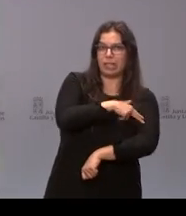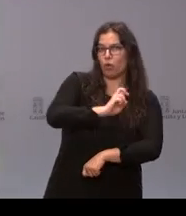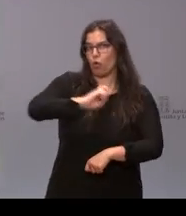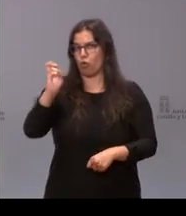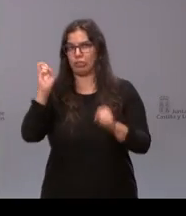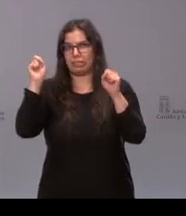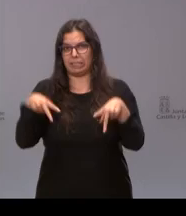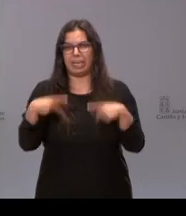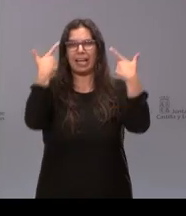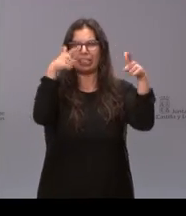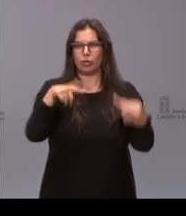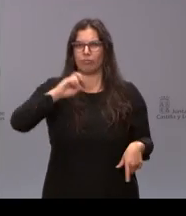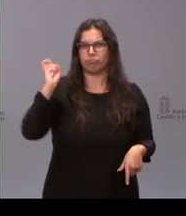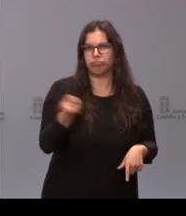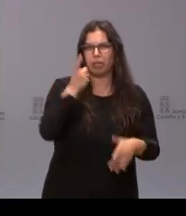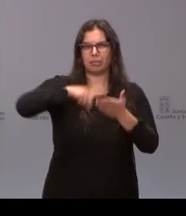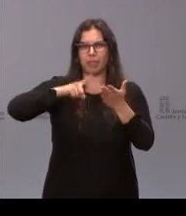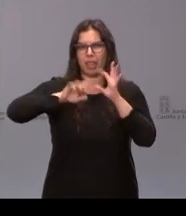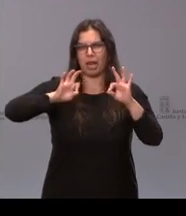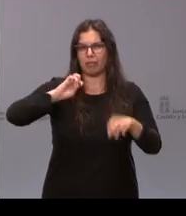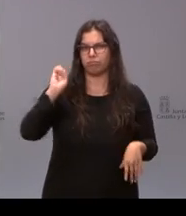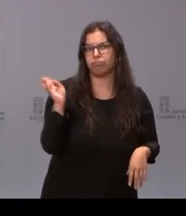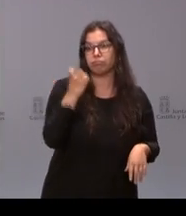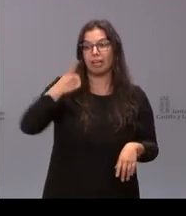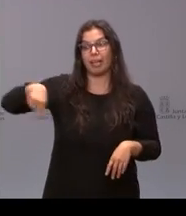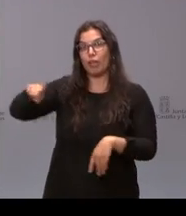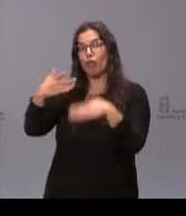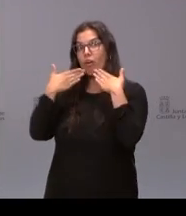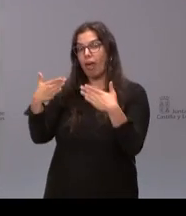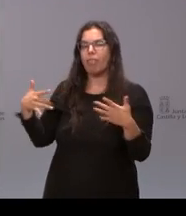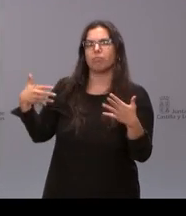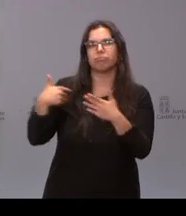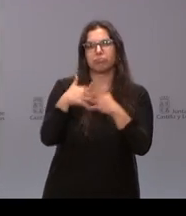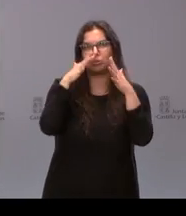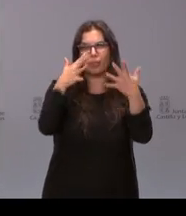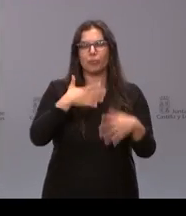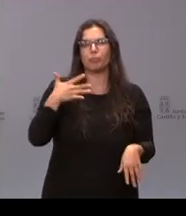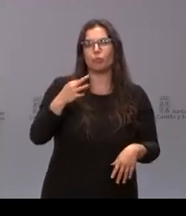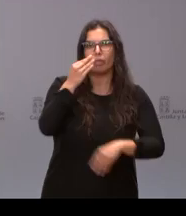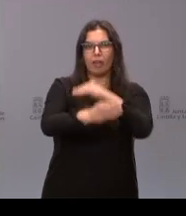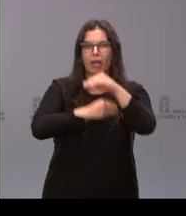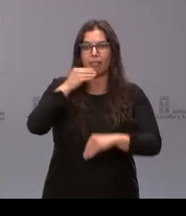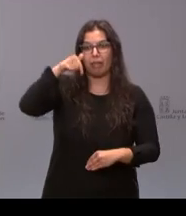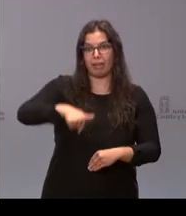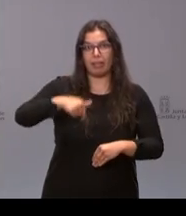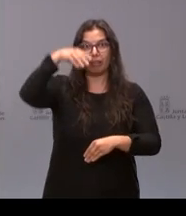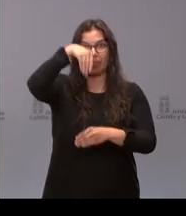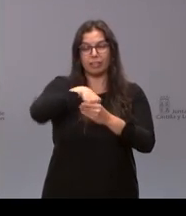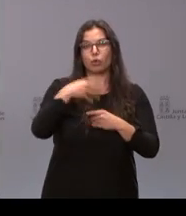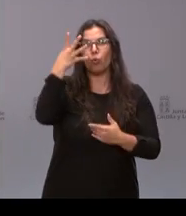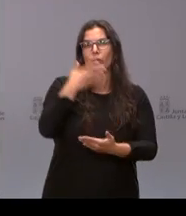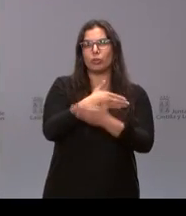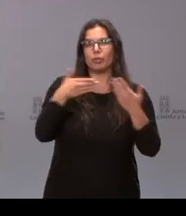diferentes categorías y especialidades, son ellos los que han hecho posible que en estos 10 años se hayan llevado a cabo en el UBU 4